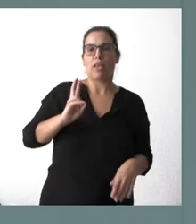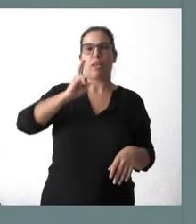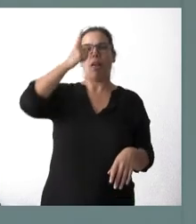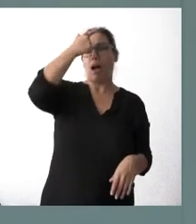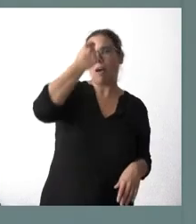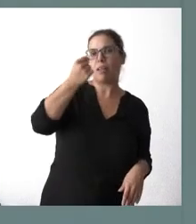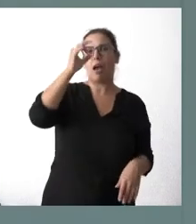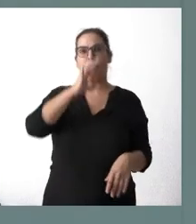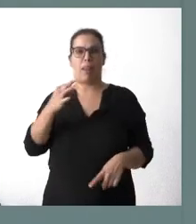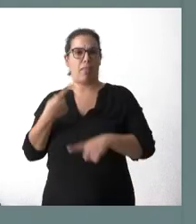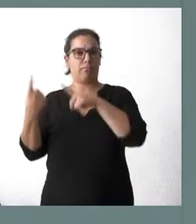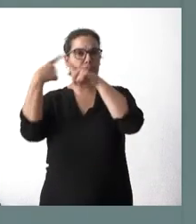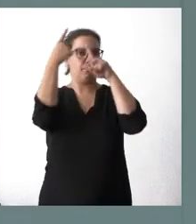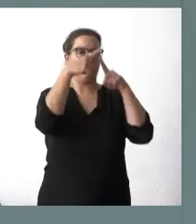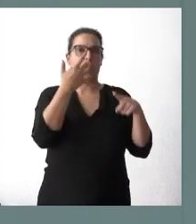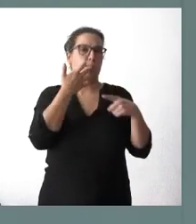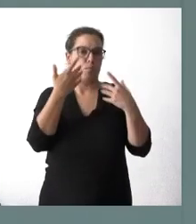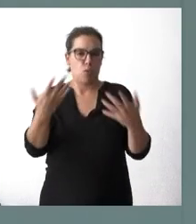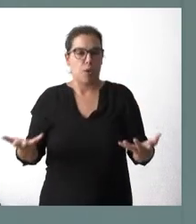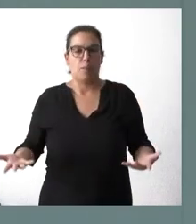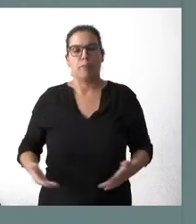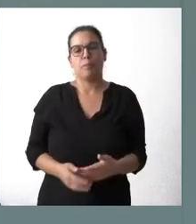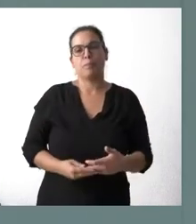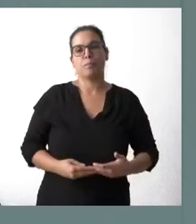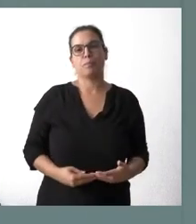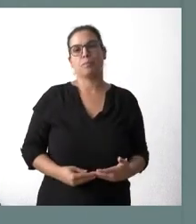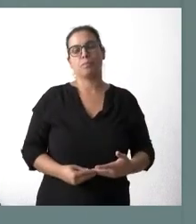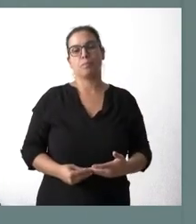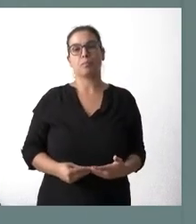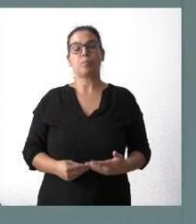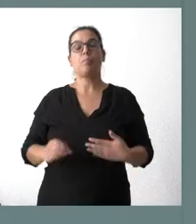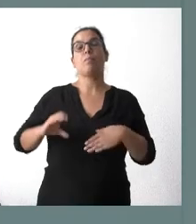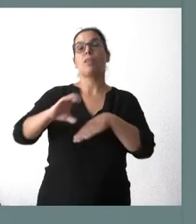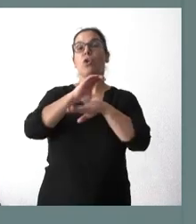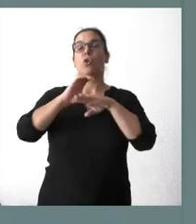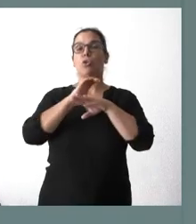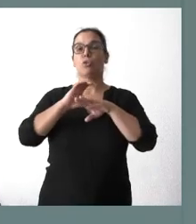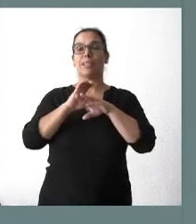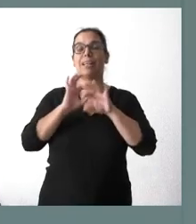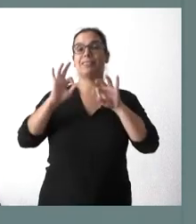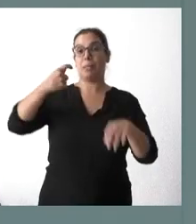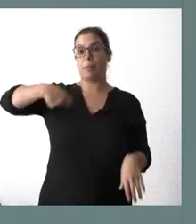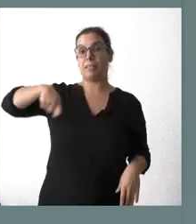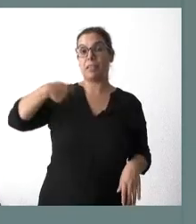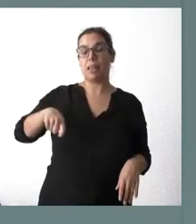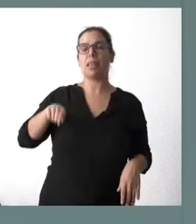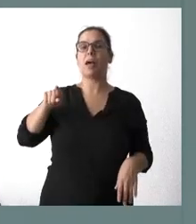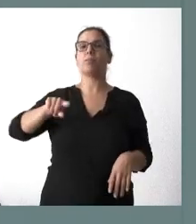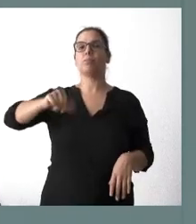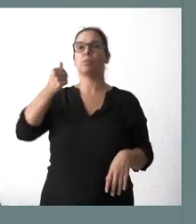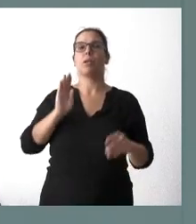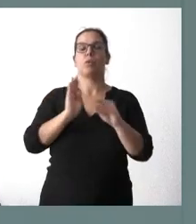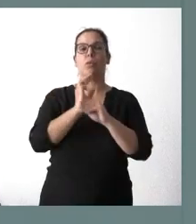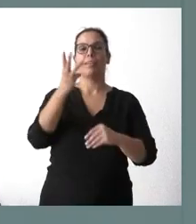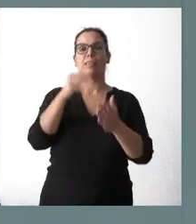o a Palencia, por poner tan solo la referencia. En la Consejería de Presidencia, una ayuda de treinta mil